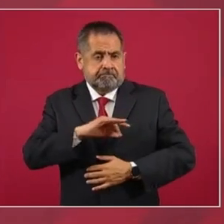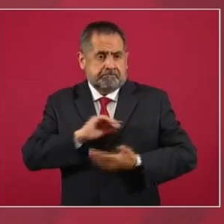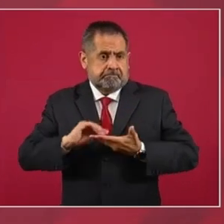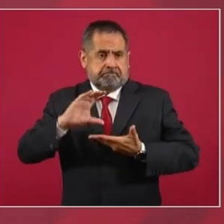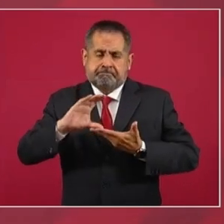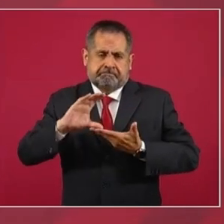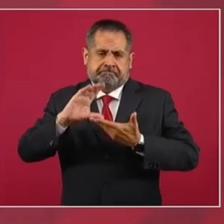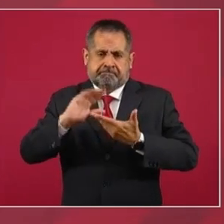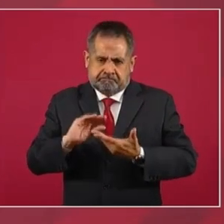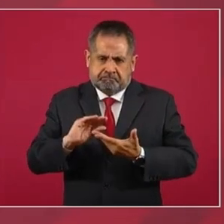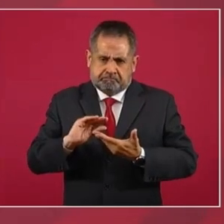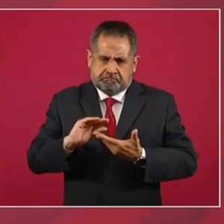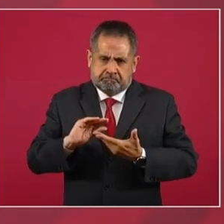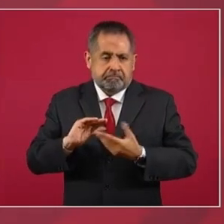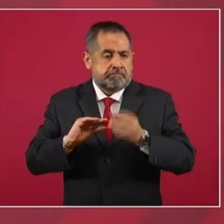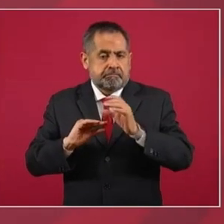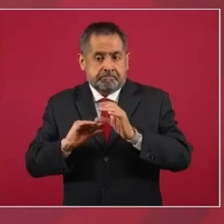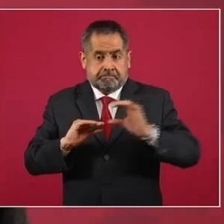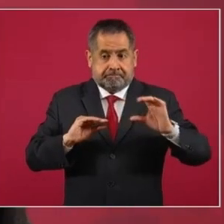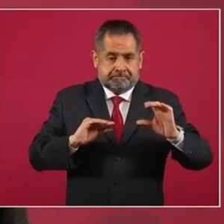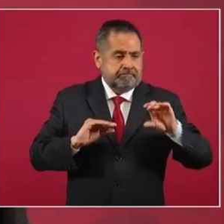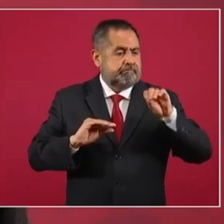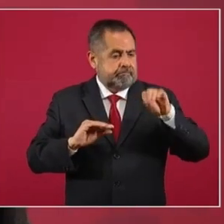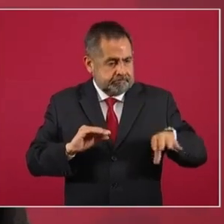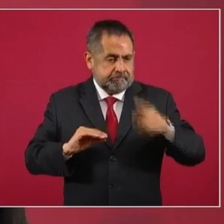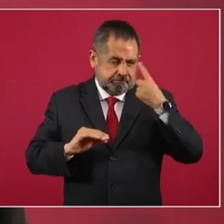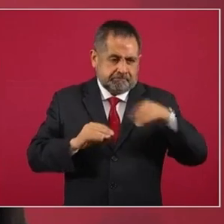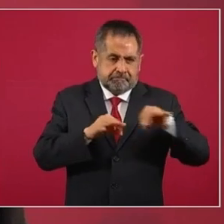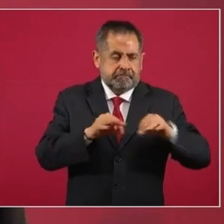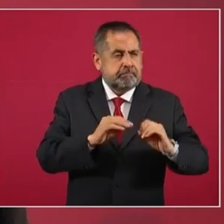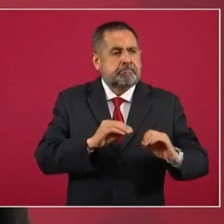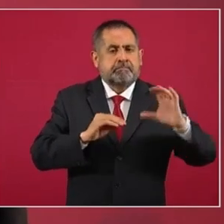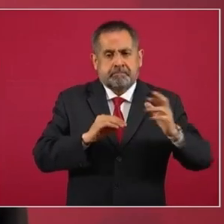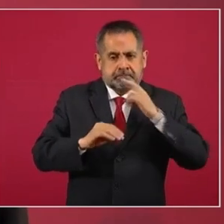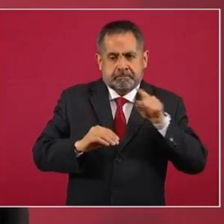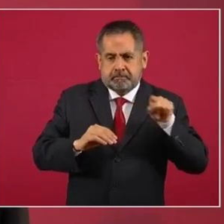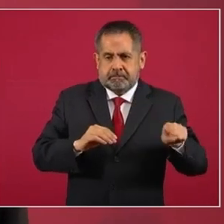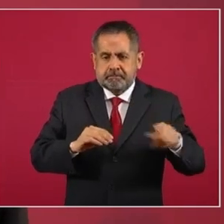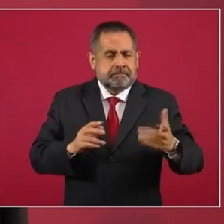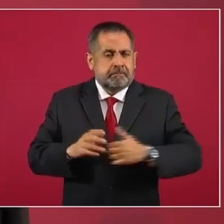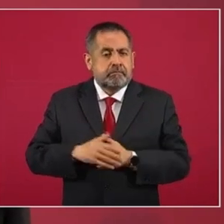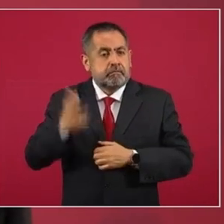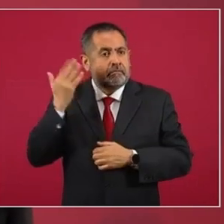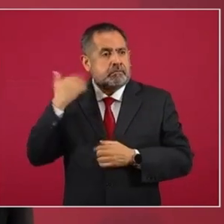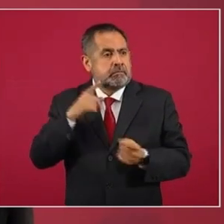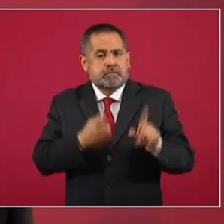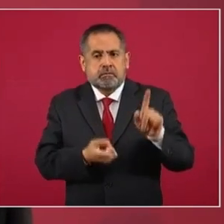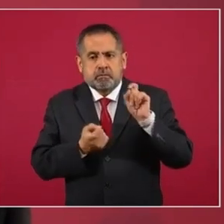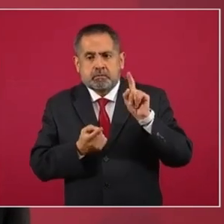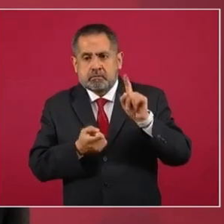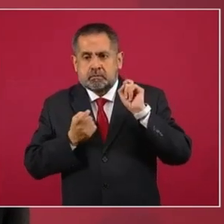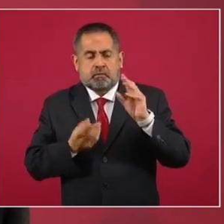el trabajador también se beneficie, porque se cobraba mucho,